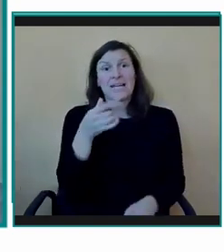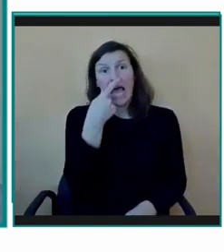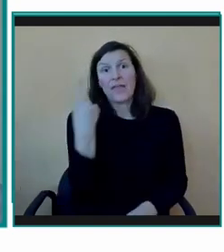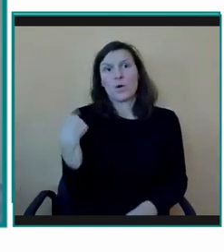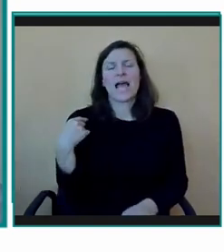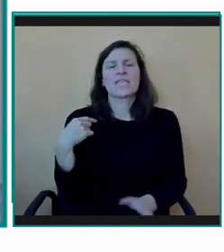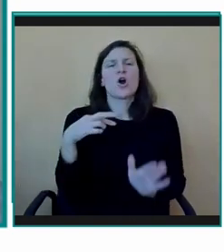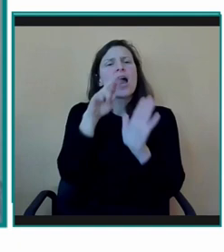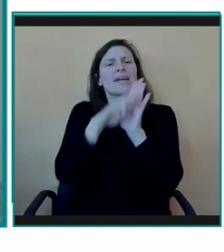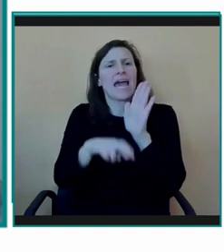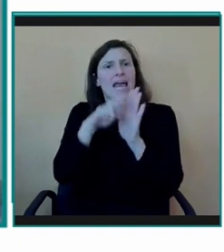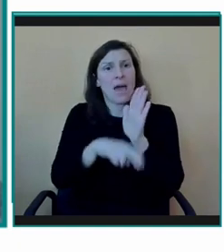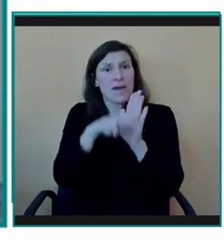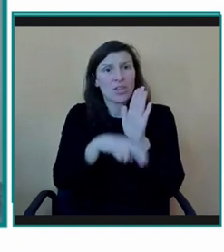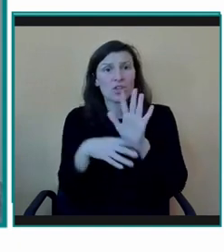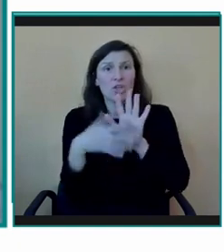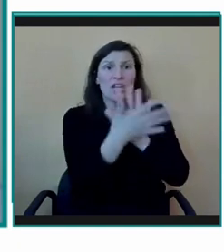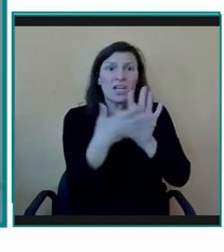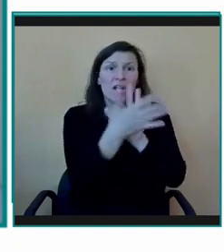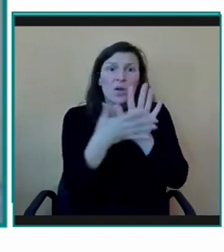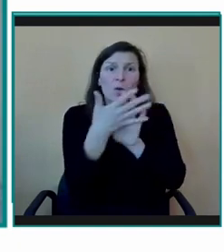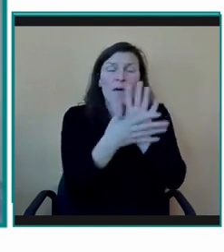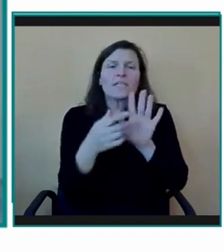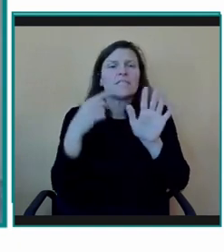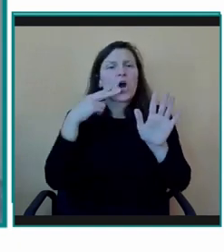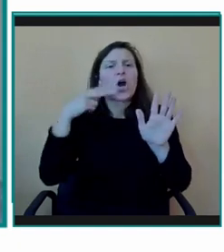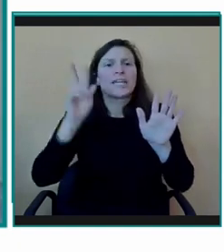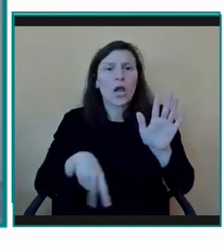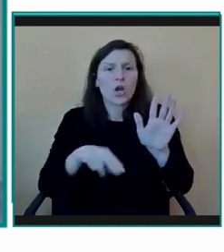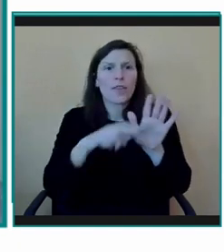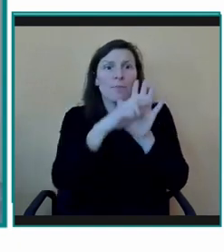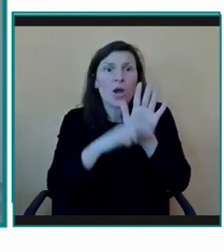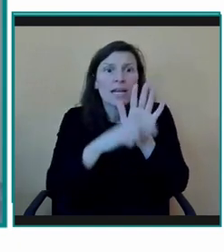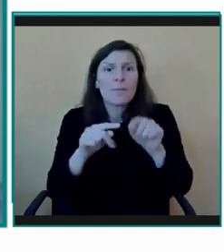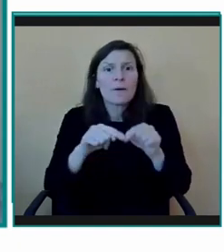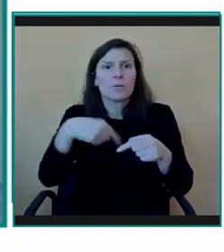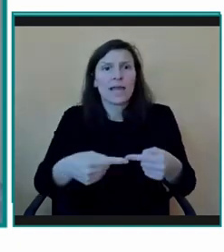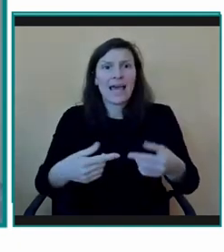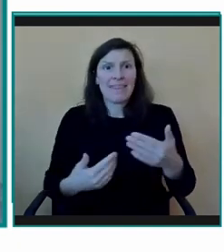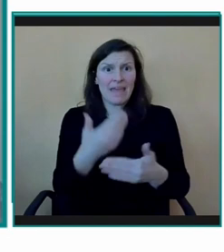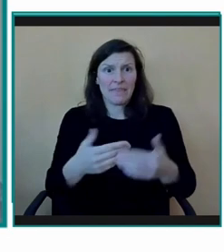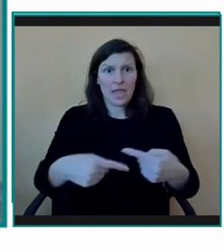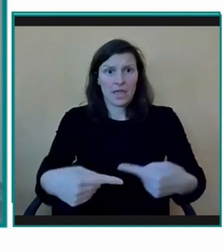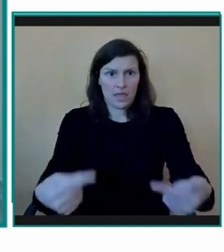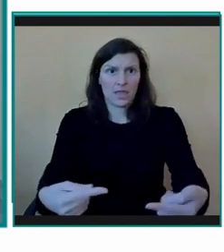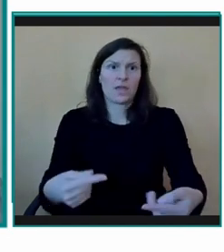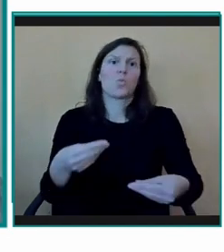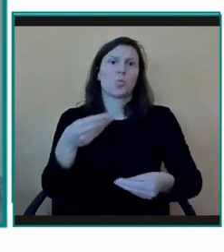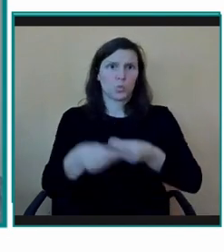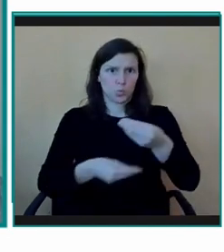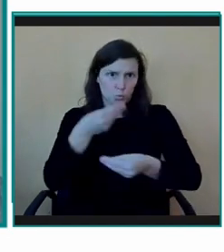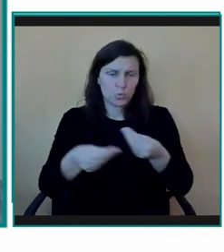mandatos de esa ley aterricen donde tienen que aterrizar, que es en el día a día de las personas sordas.